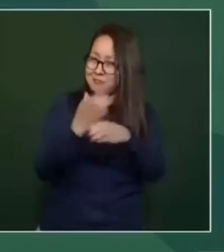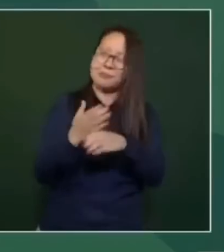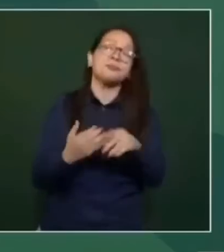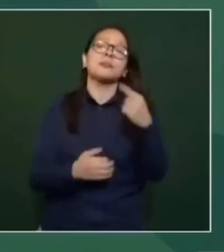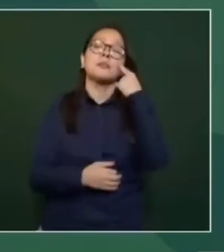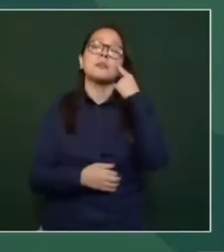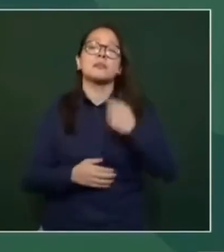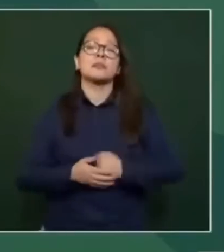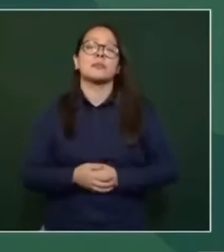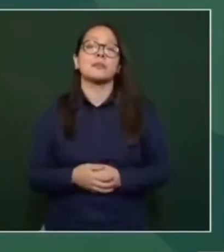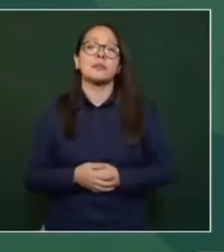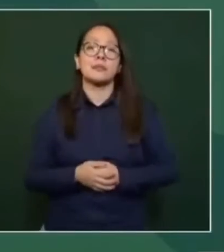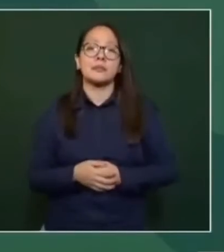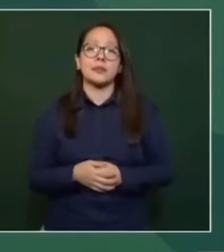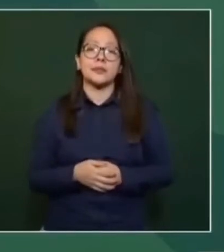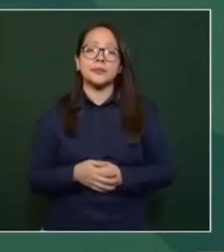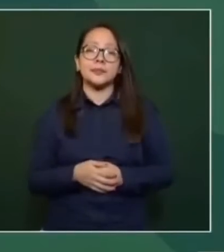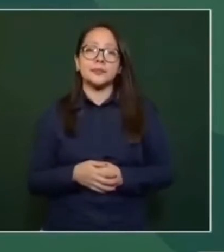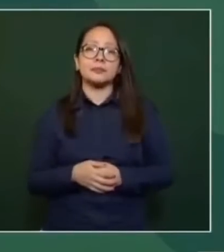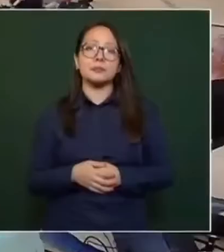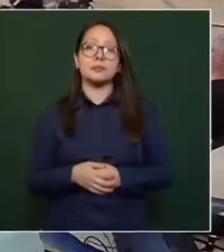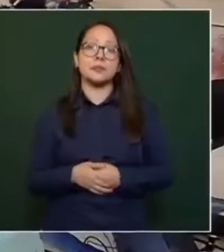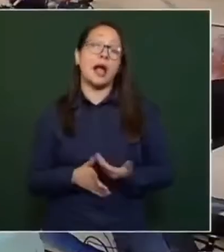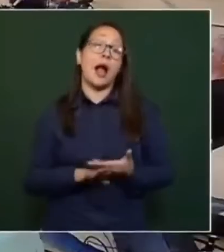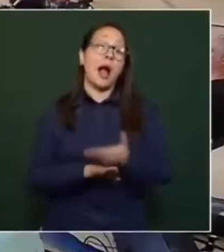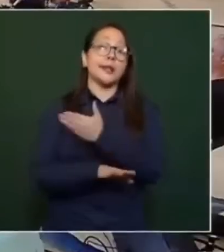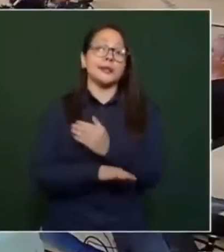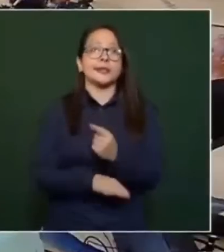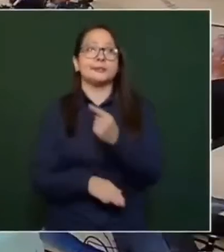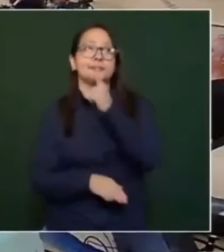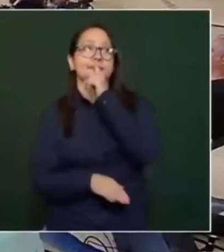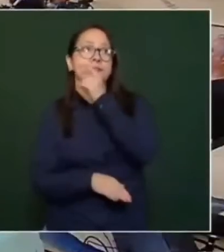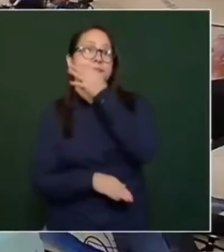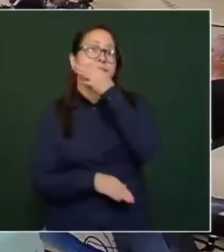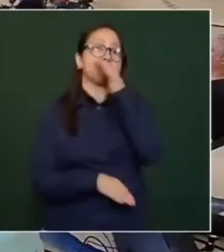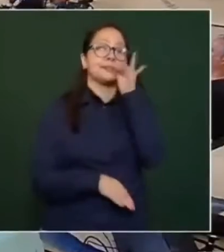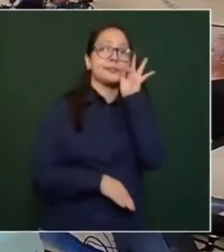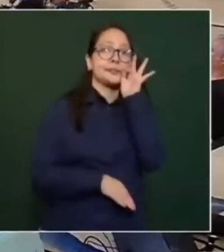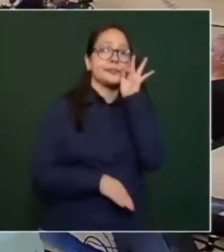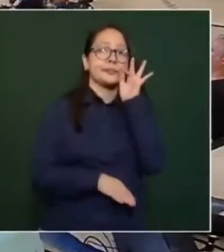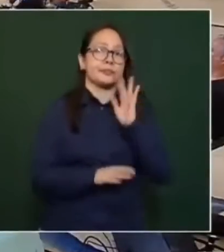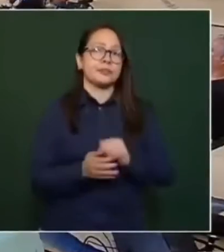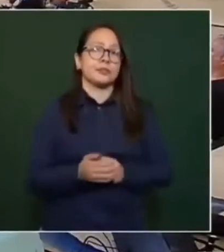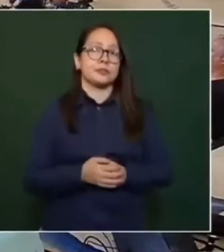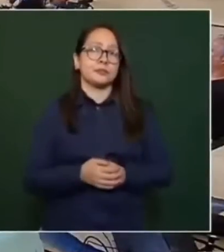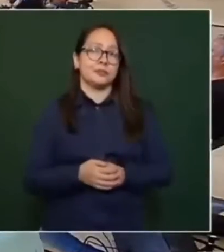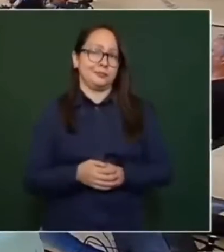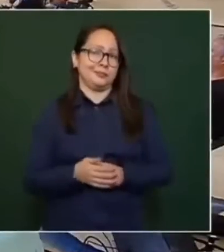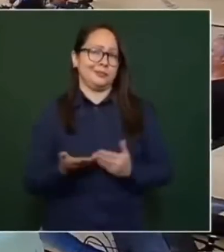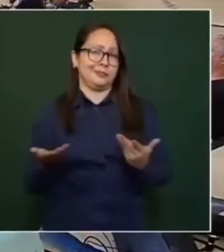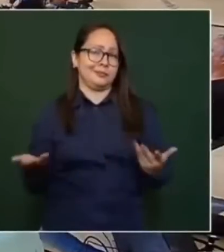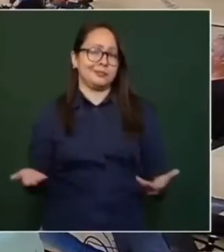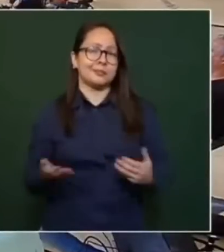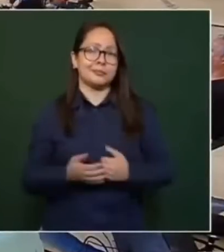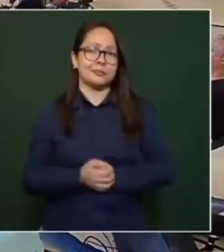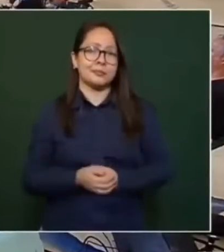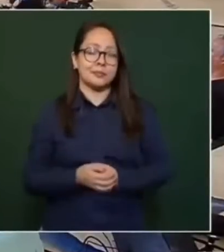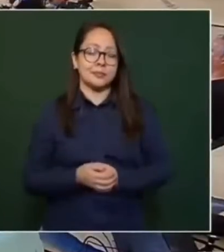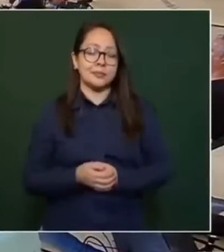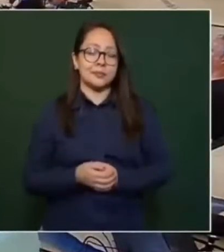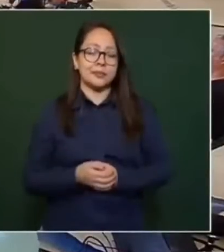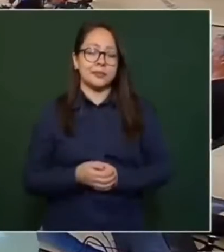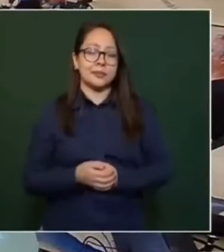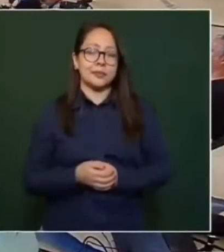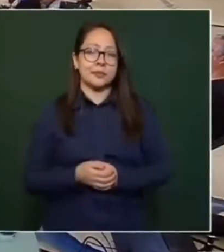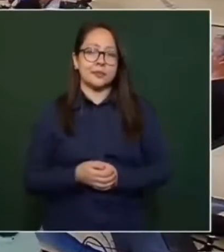Porque esto antes se callaba. Le dijo la presidenta de la Suprema